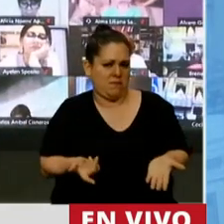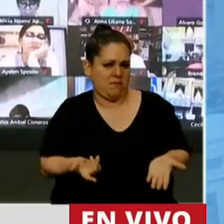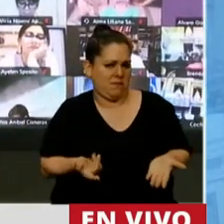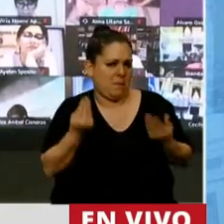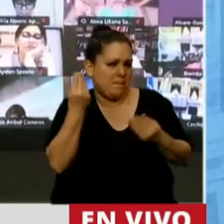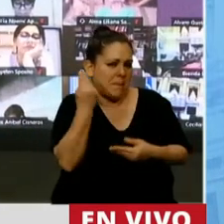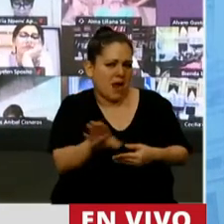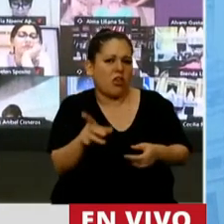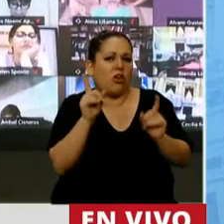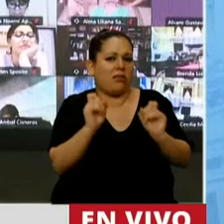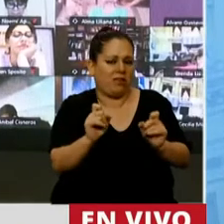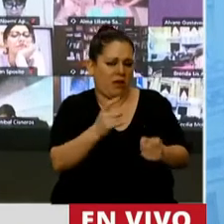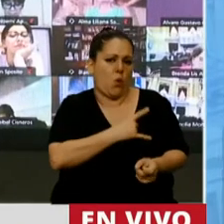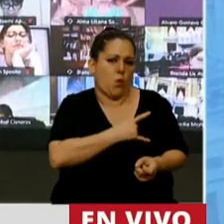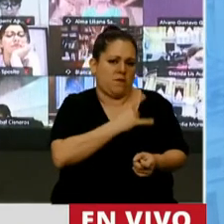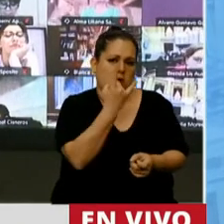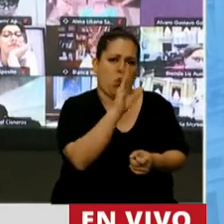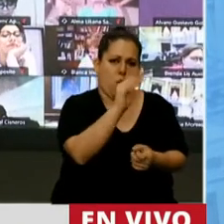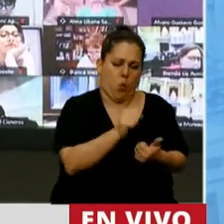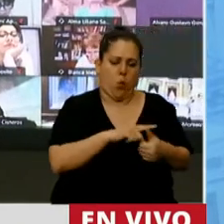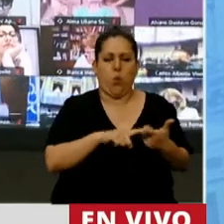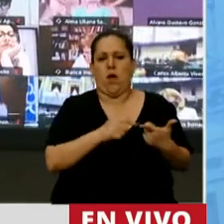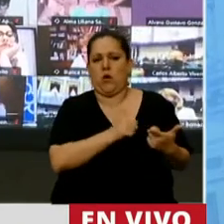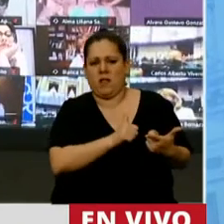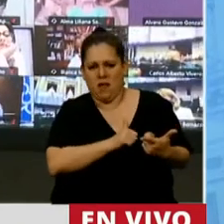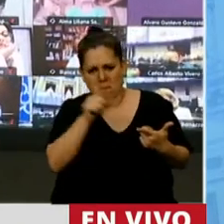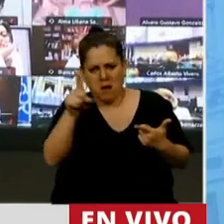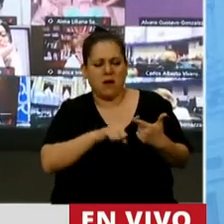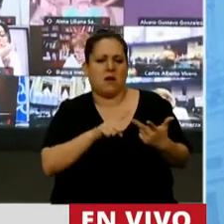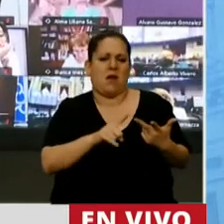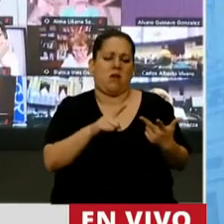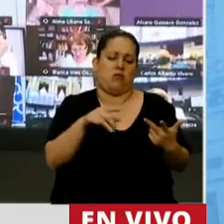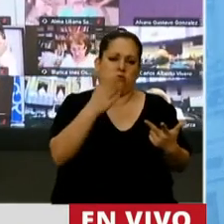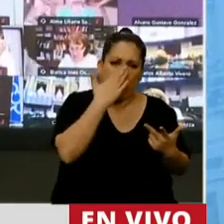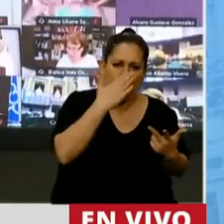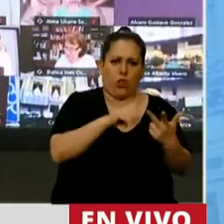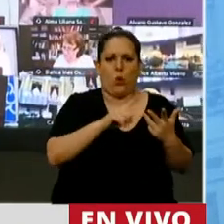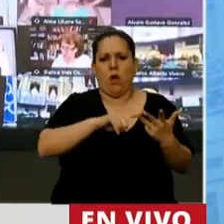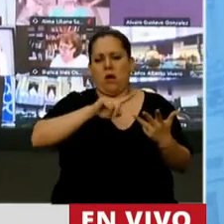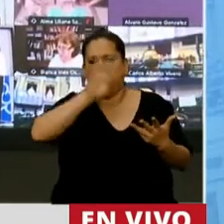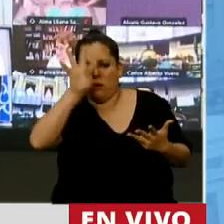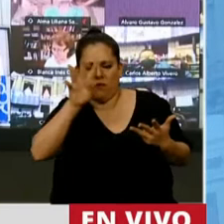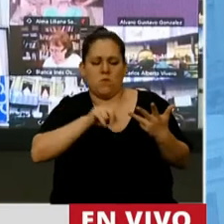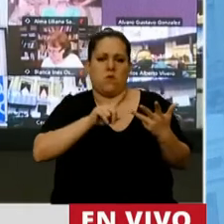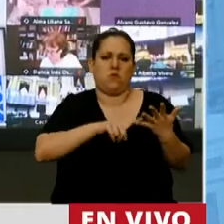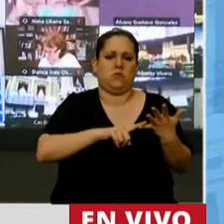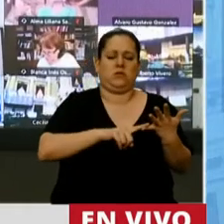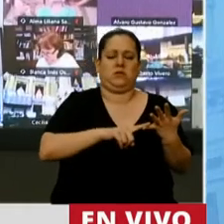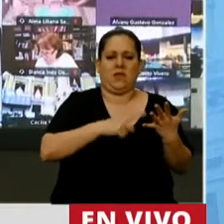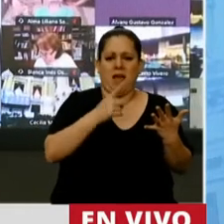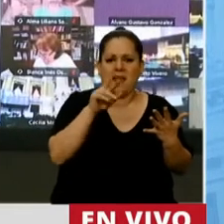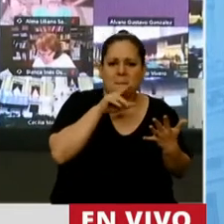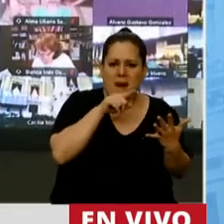Perdió la Universidad de Buenos Aires, perdió la Universidad de Catamarca, la de Córdoba, perdió la de Cuyo, perdió la de Formosa, perdió la de La Plata,